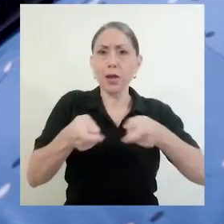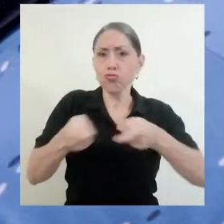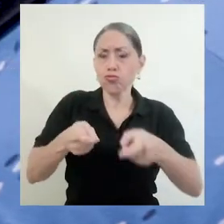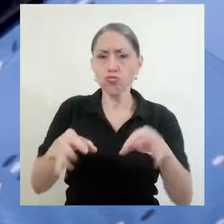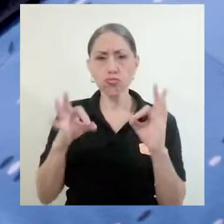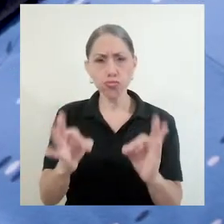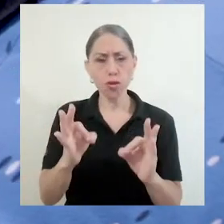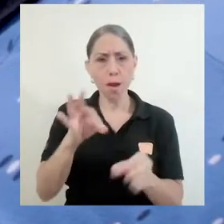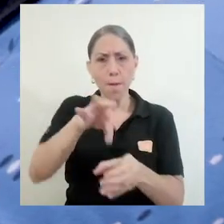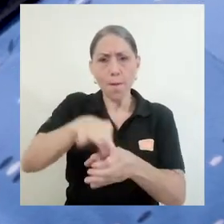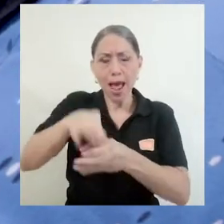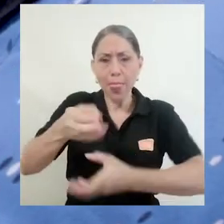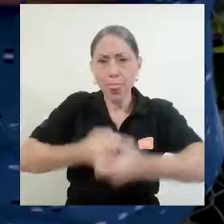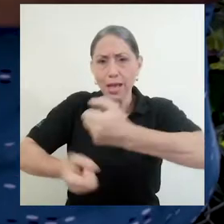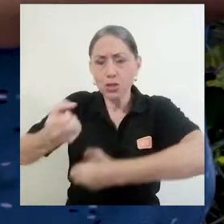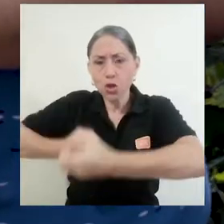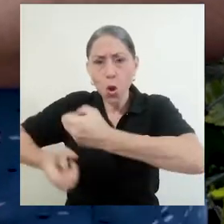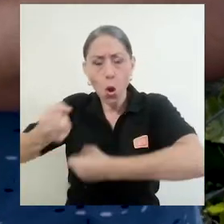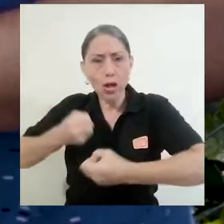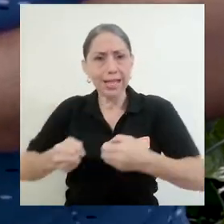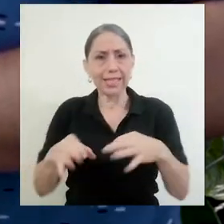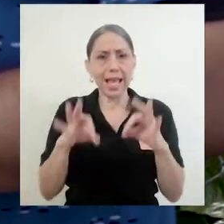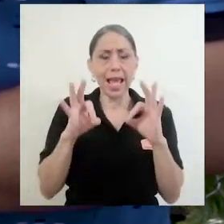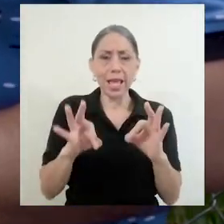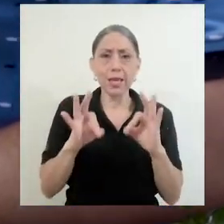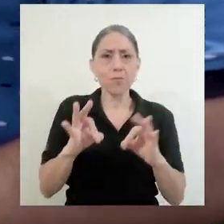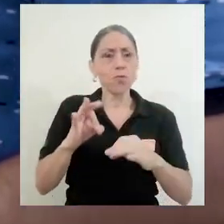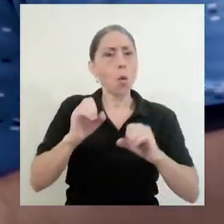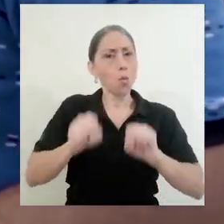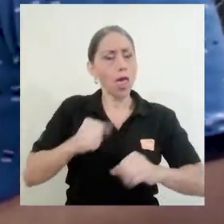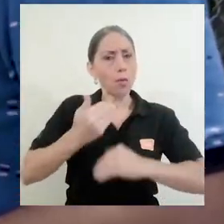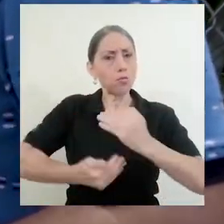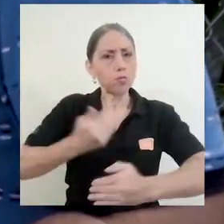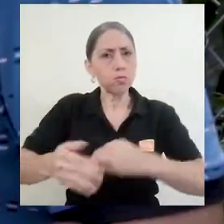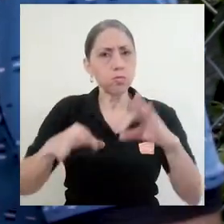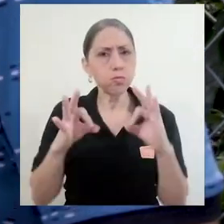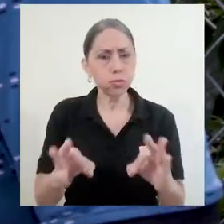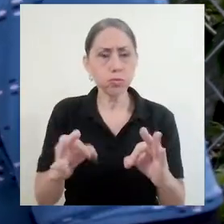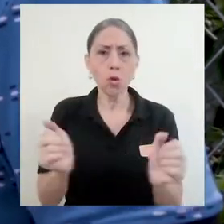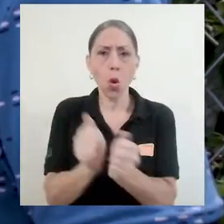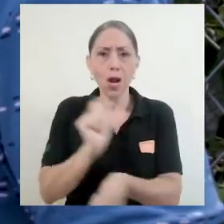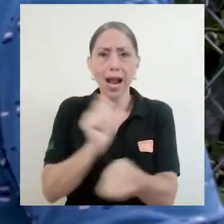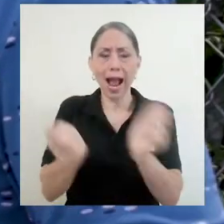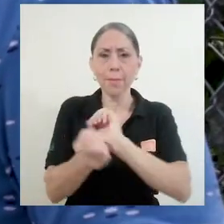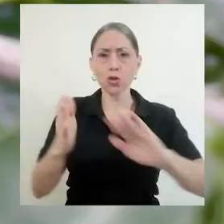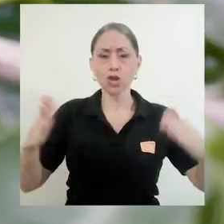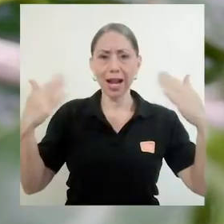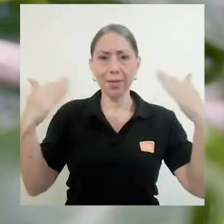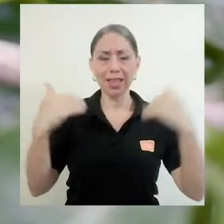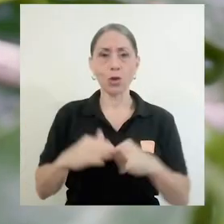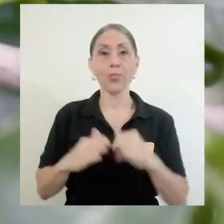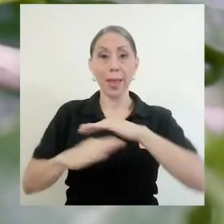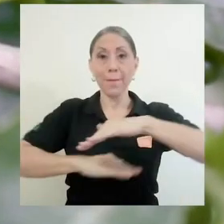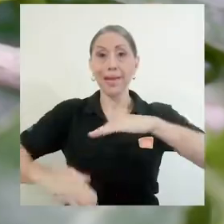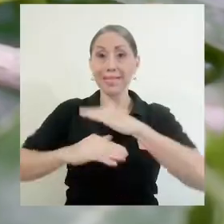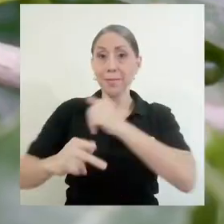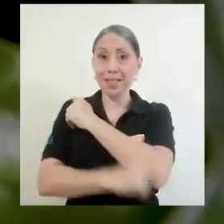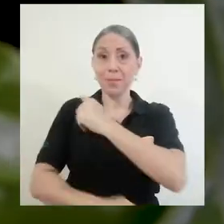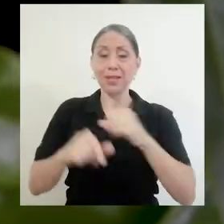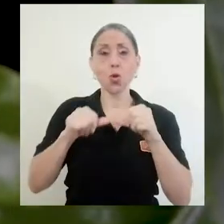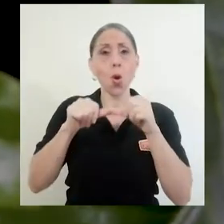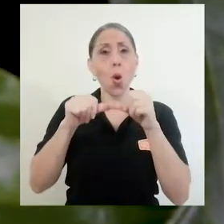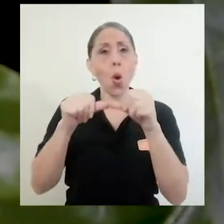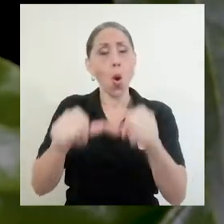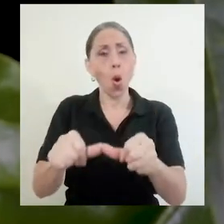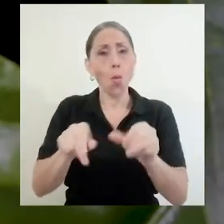plantaciones y el desempeño óptimo bajo condiciones de cambio climático. Básicamente, el país mantiene el modelo